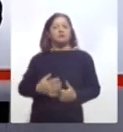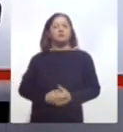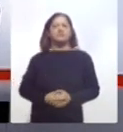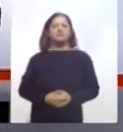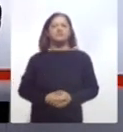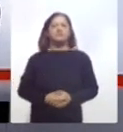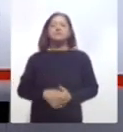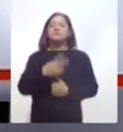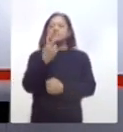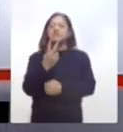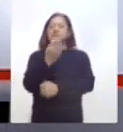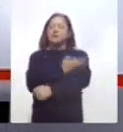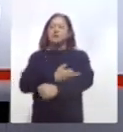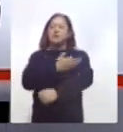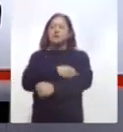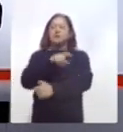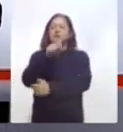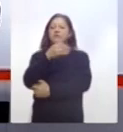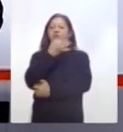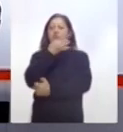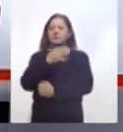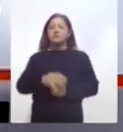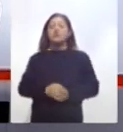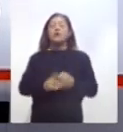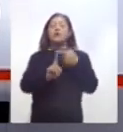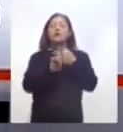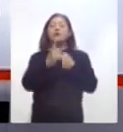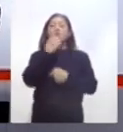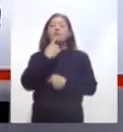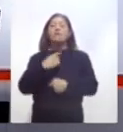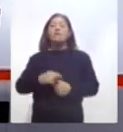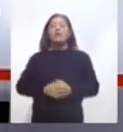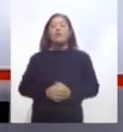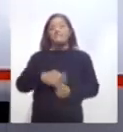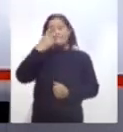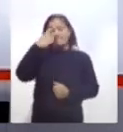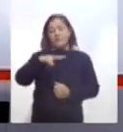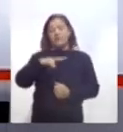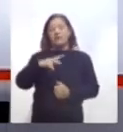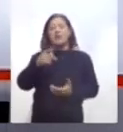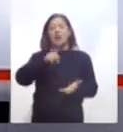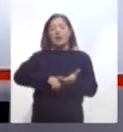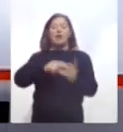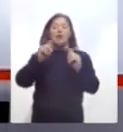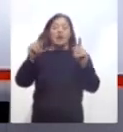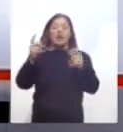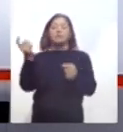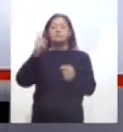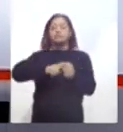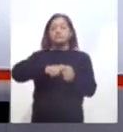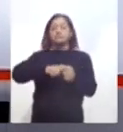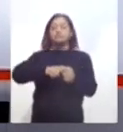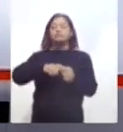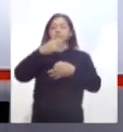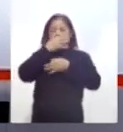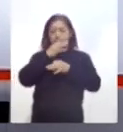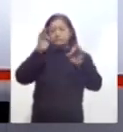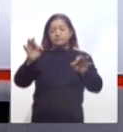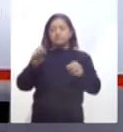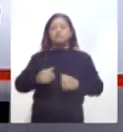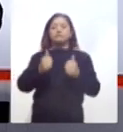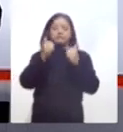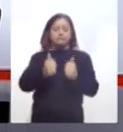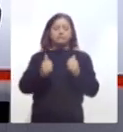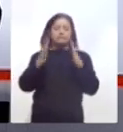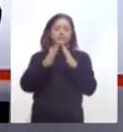Dos de la tarde con 20 minutos, la Cruz Roja Mexicana, Delegación Tlaxcala, se sumó a la campaña Quédate en Casa